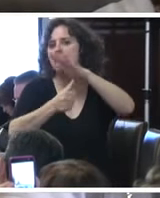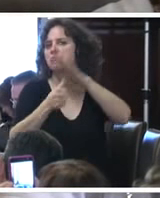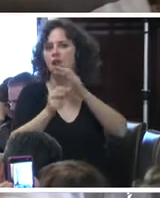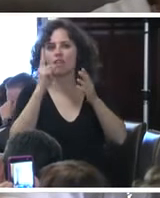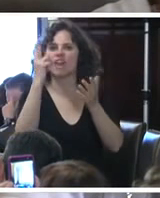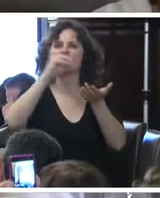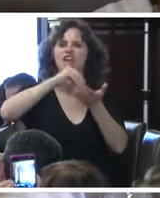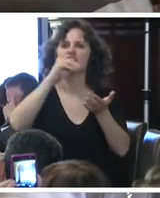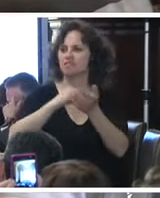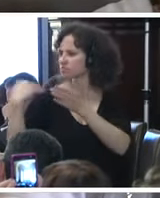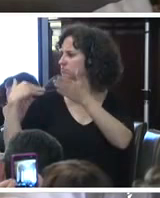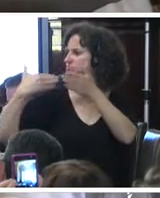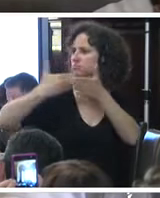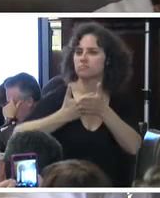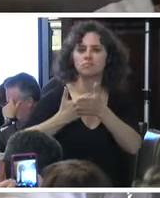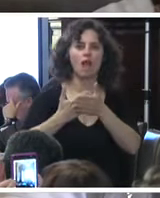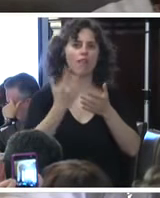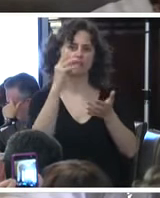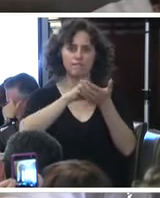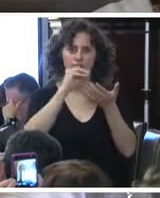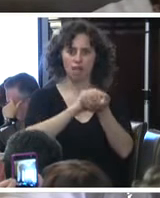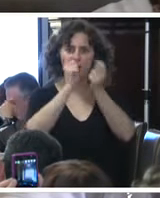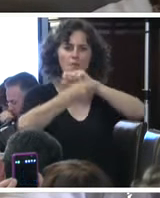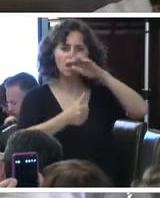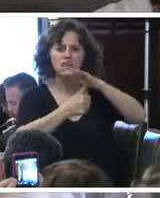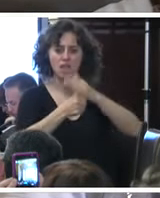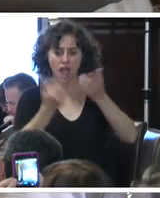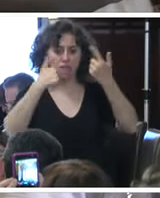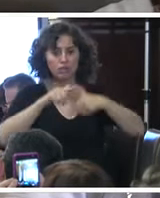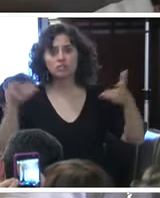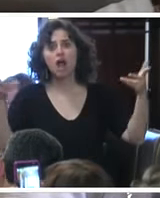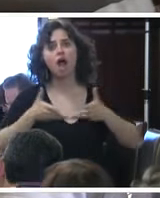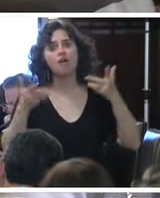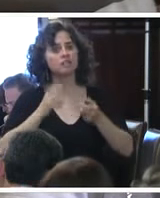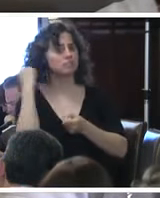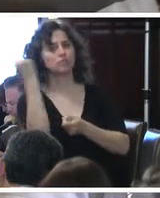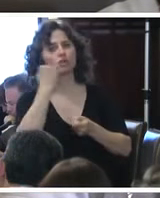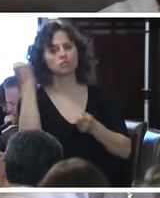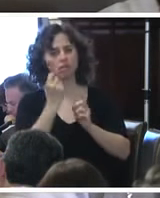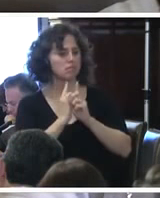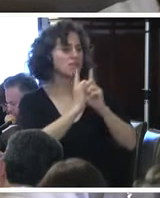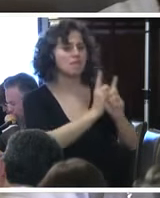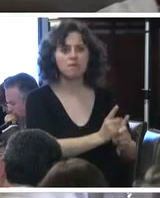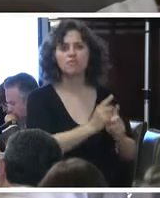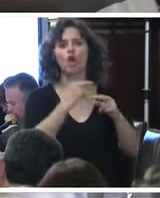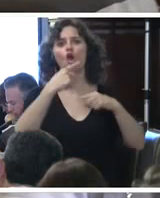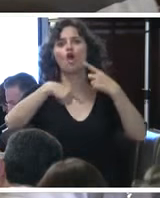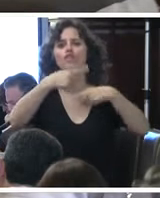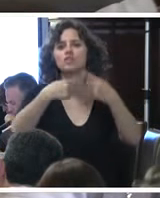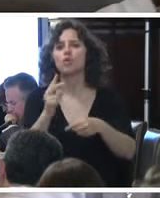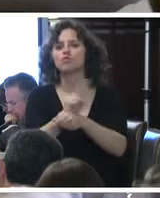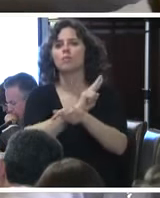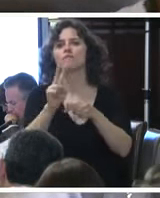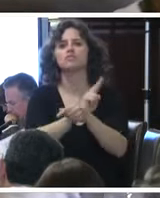ocasión desde los hechos. En este contexto se vuelve fundamental que el mecanismo de seguimiento continúe la supervisión